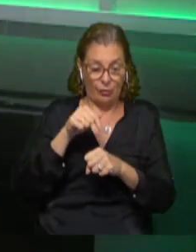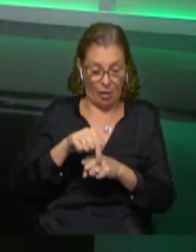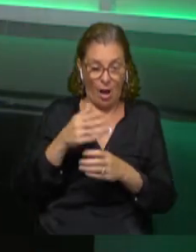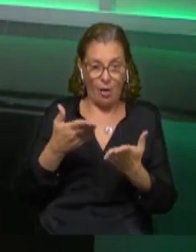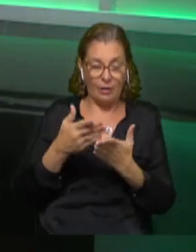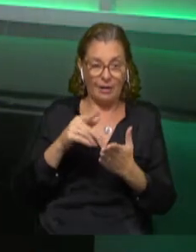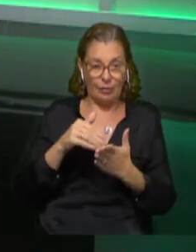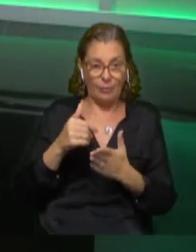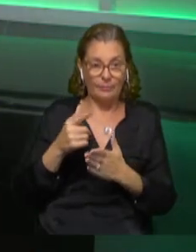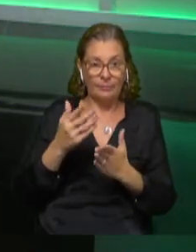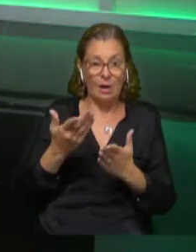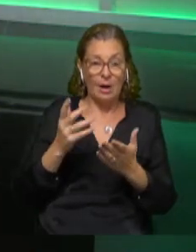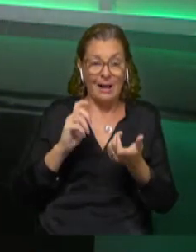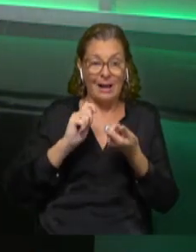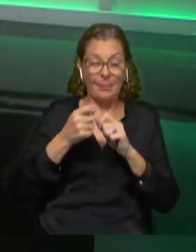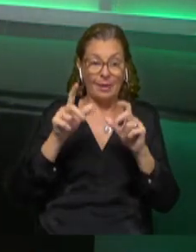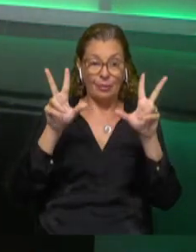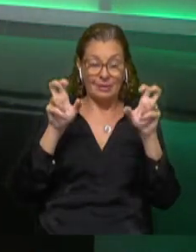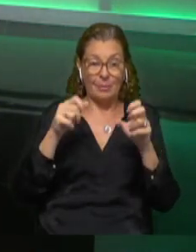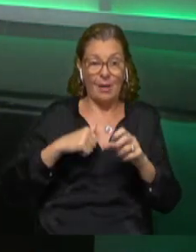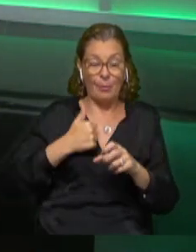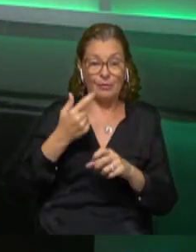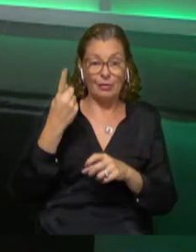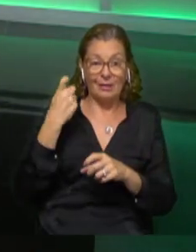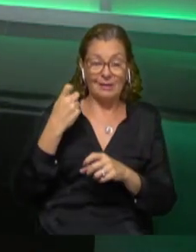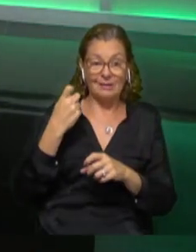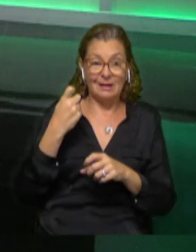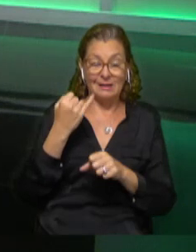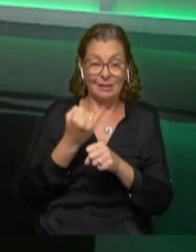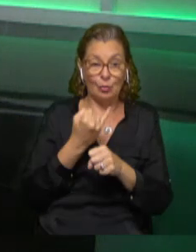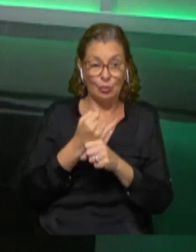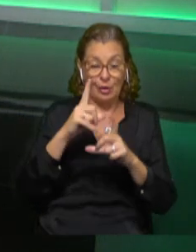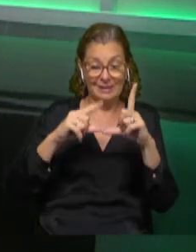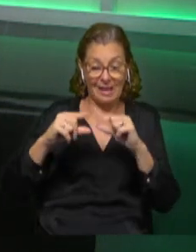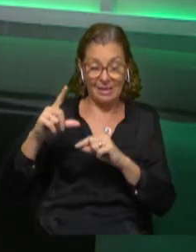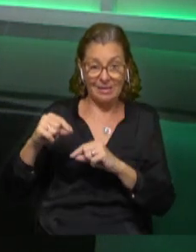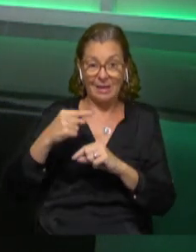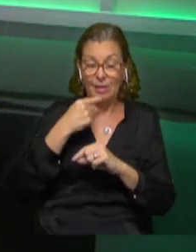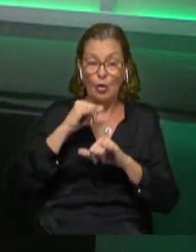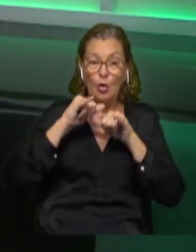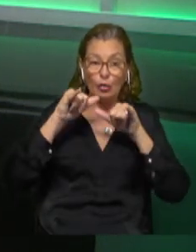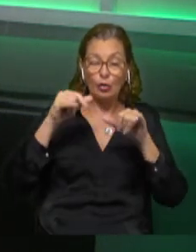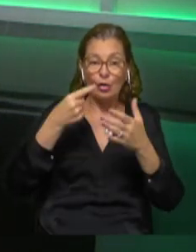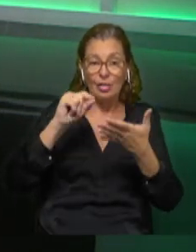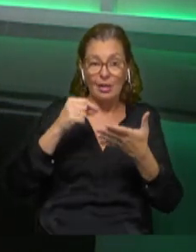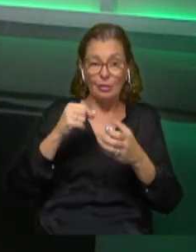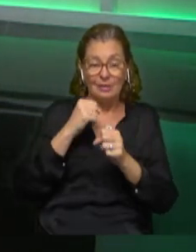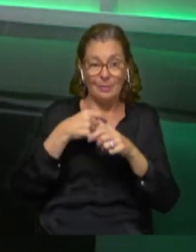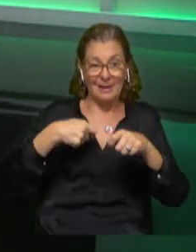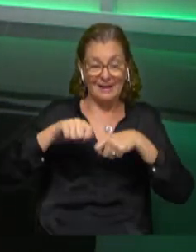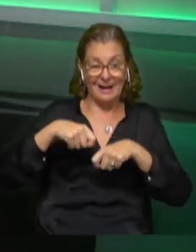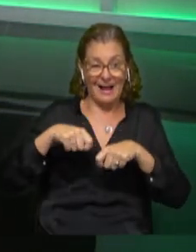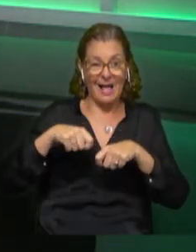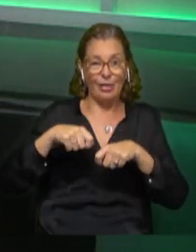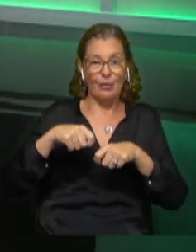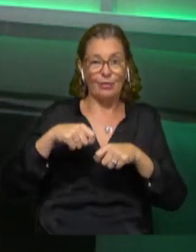eso por un lado. Ahora cambiando de tema y aprovechando que ayer el Internacional de Estadística divulgó los datos del mercado laboral también, pero por zona